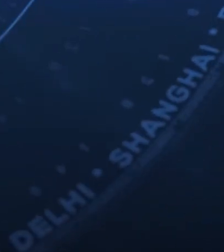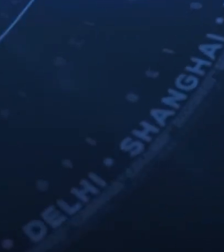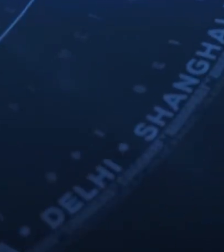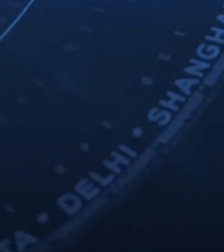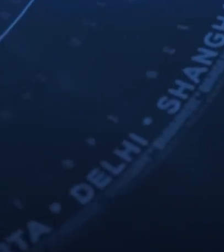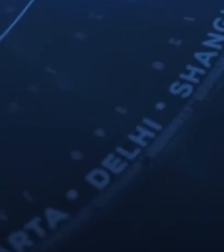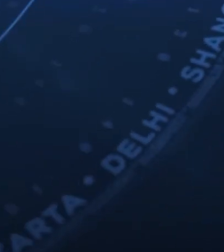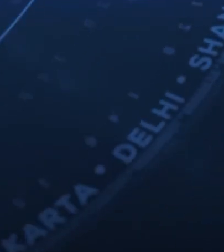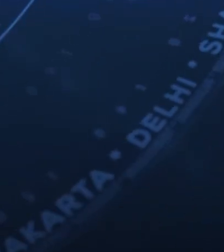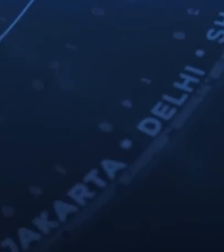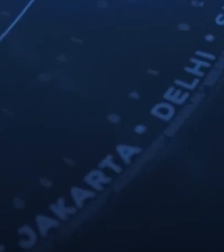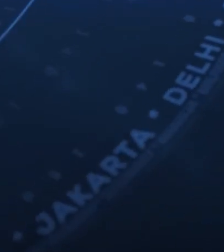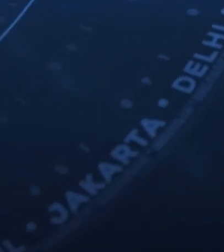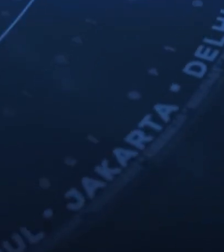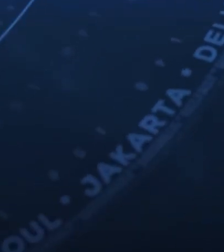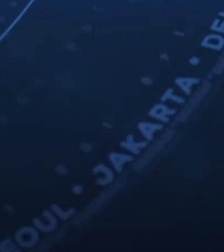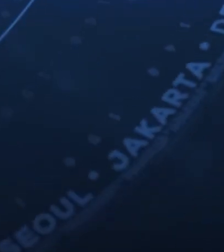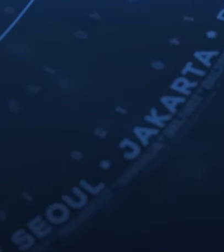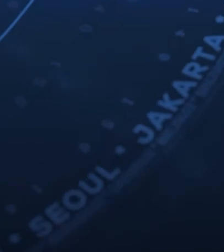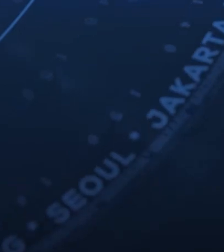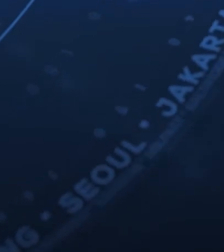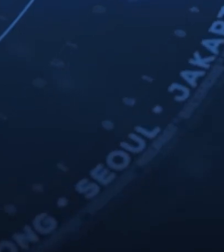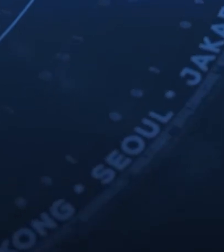Gracias ver el video.